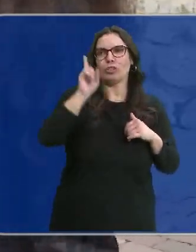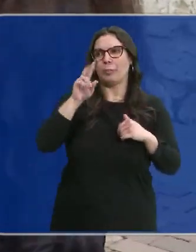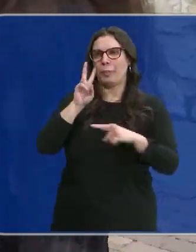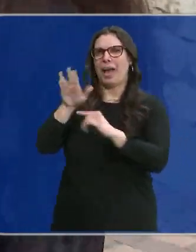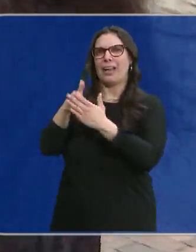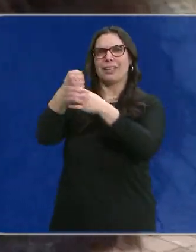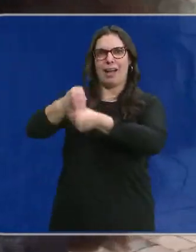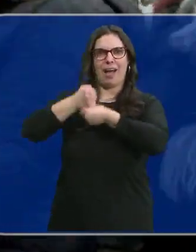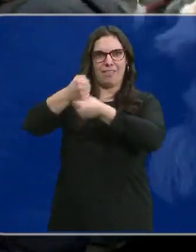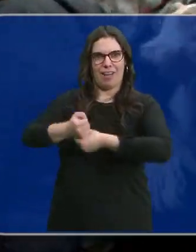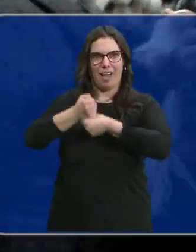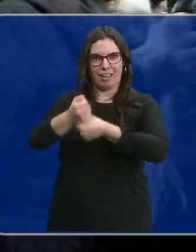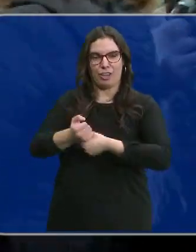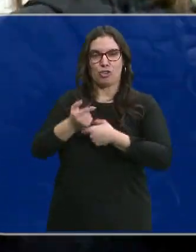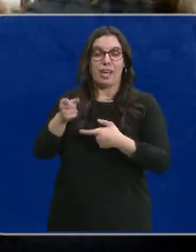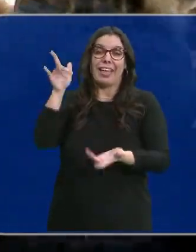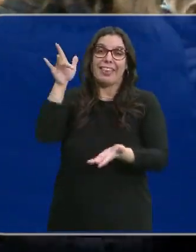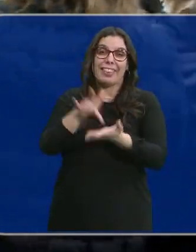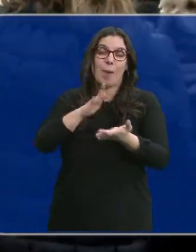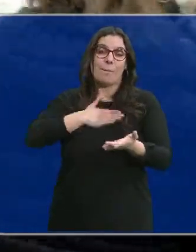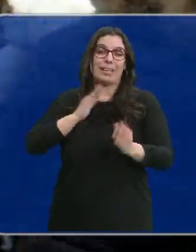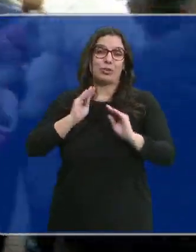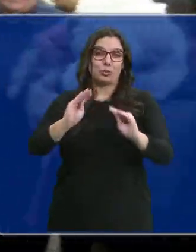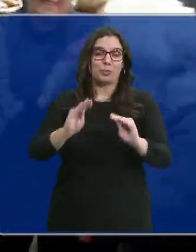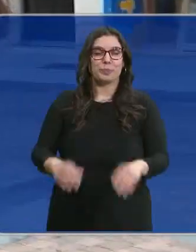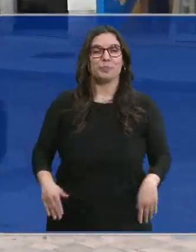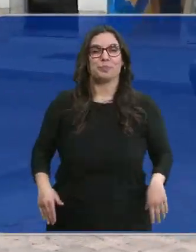Hemos visto incluso caballos. Es el Día de su patrón.